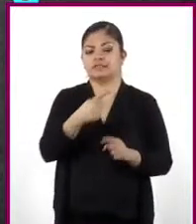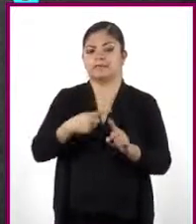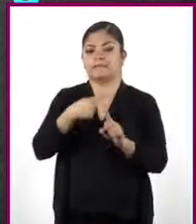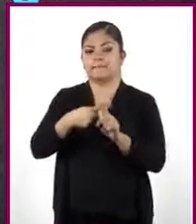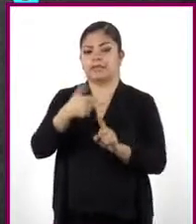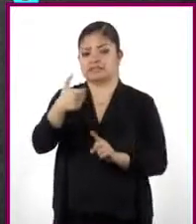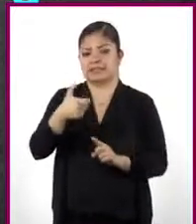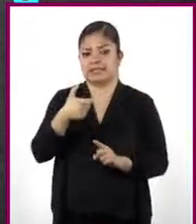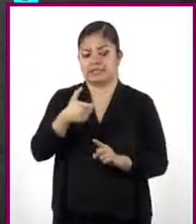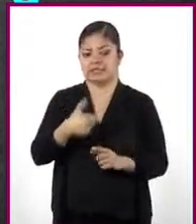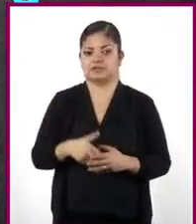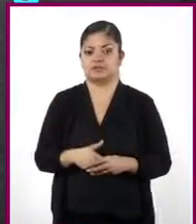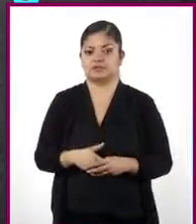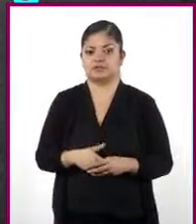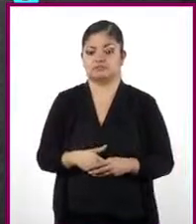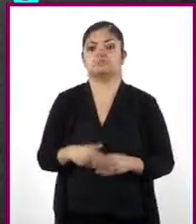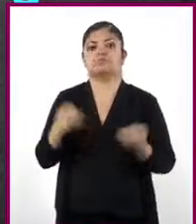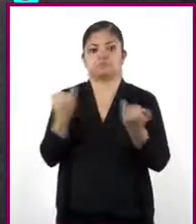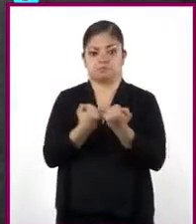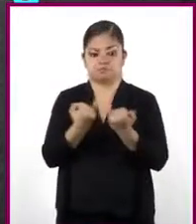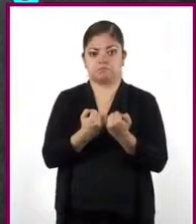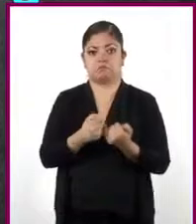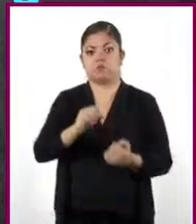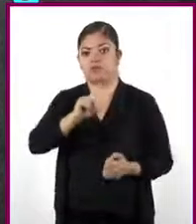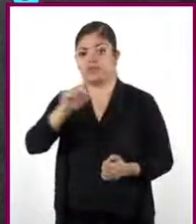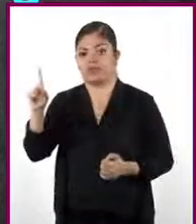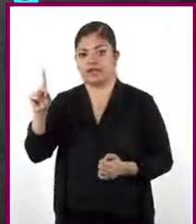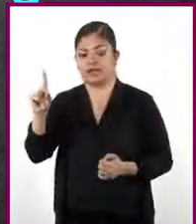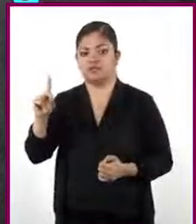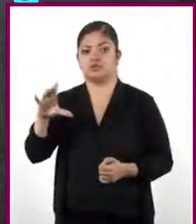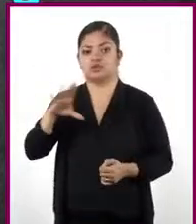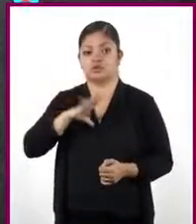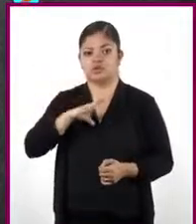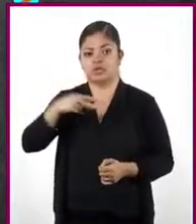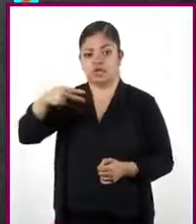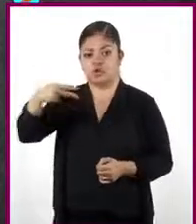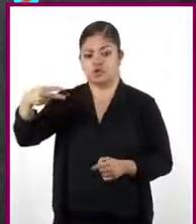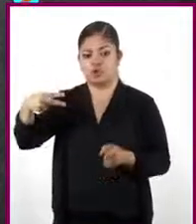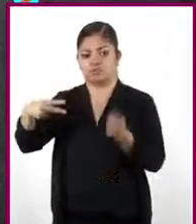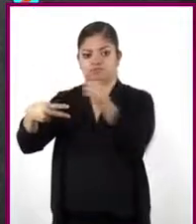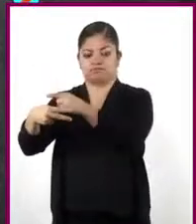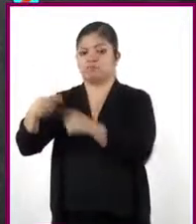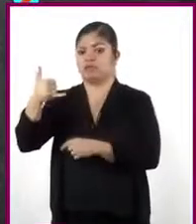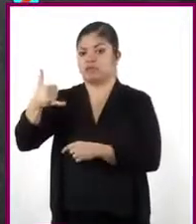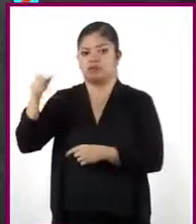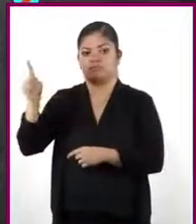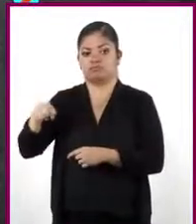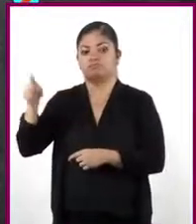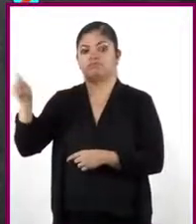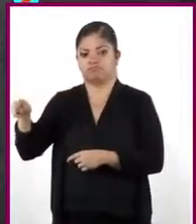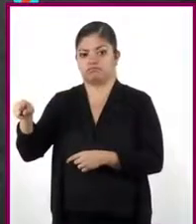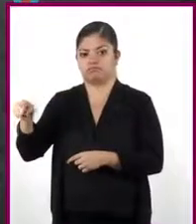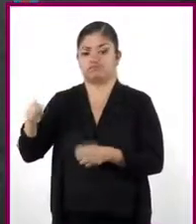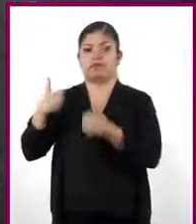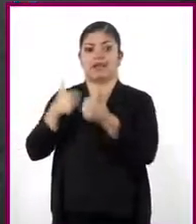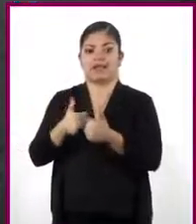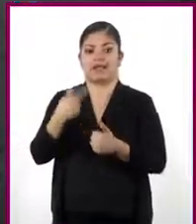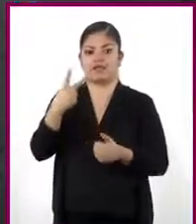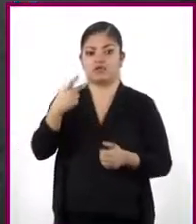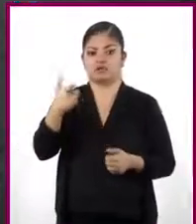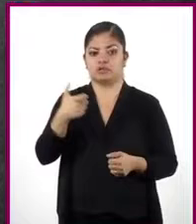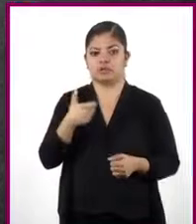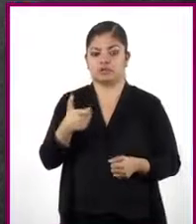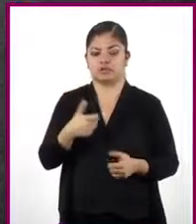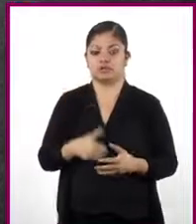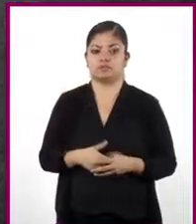X. De la misma forma, del lado derecho del signo igual se anulan las Y y solamente nos queda 2X.